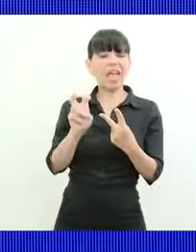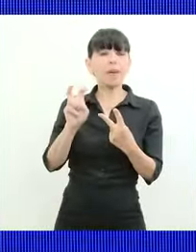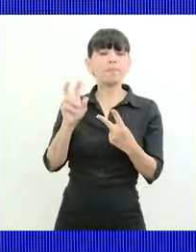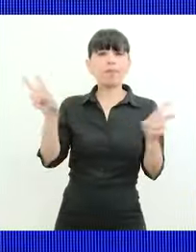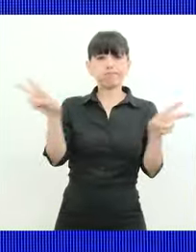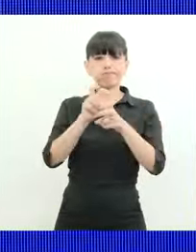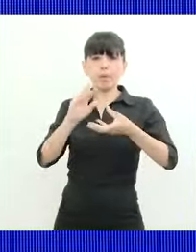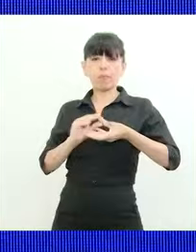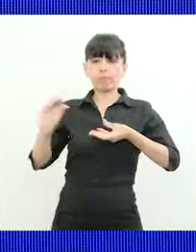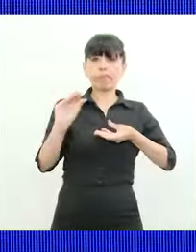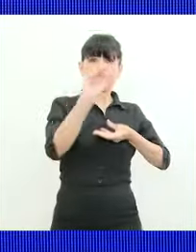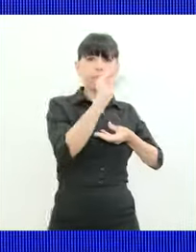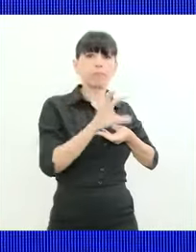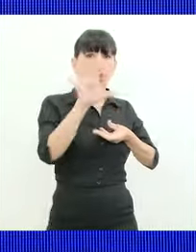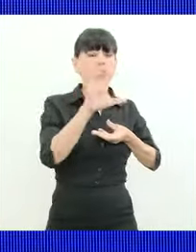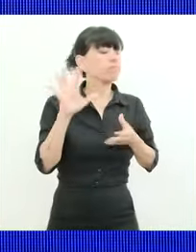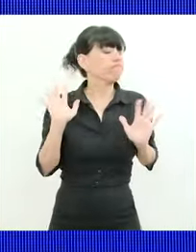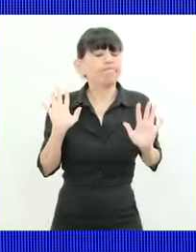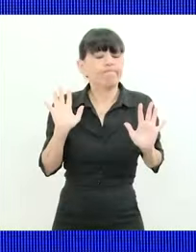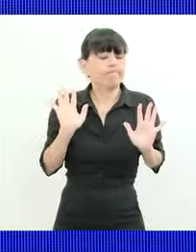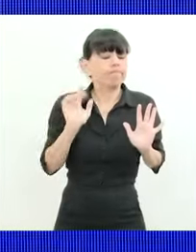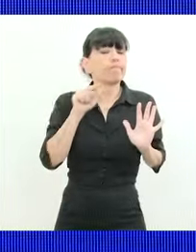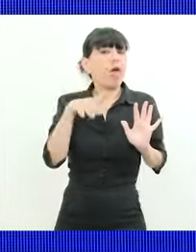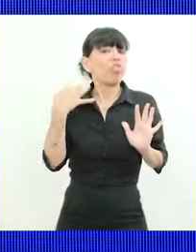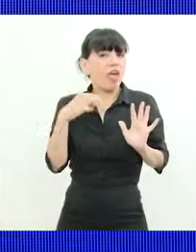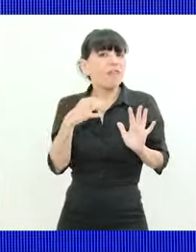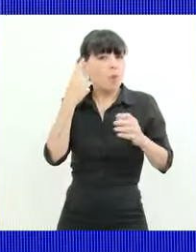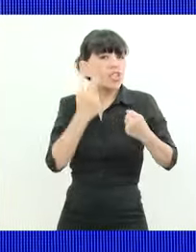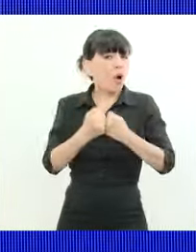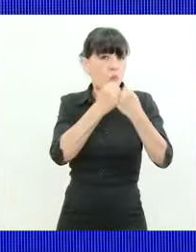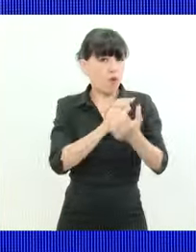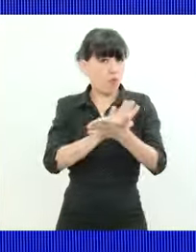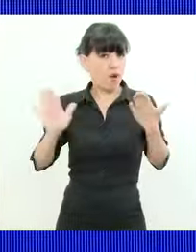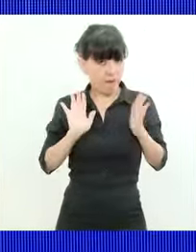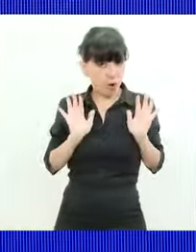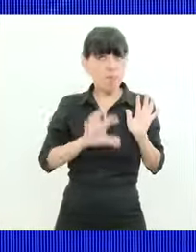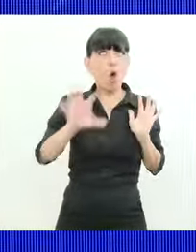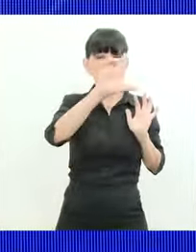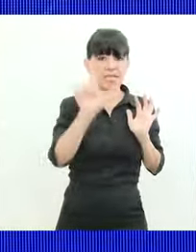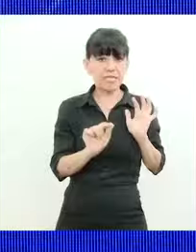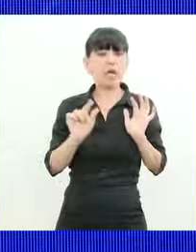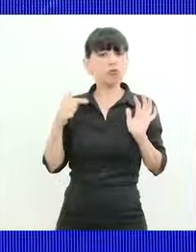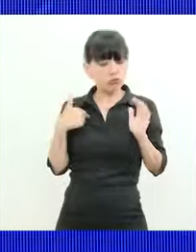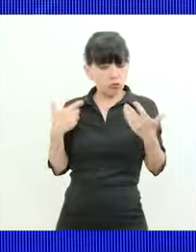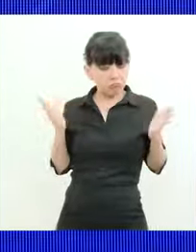nosotros tenemos que ir a un nuevo pacto federal y además yo estoy dispuesto a ceder recursos nacionales como he